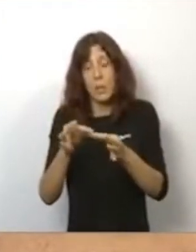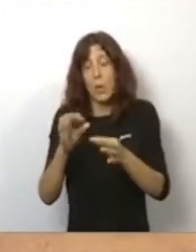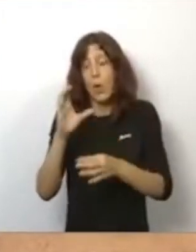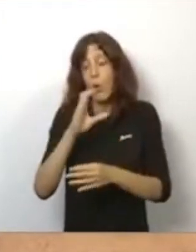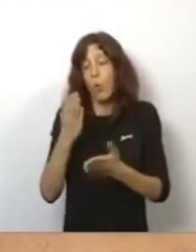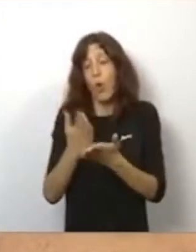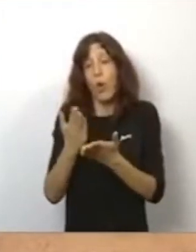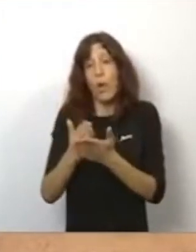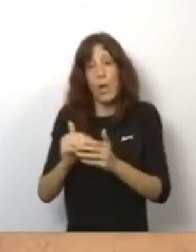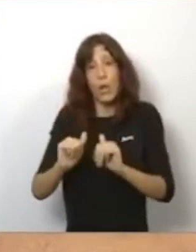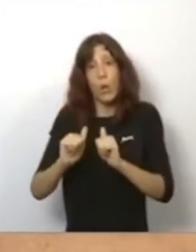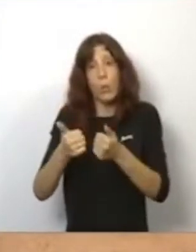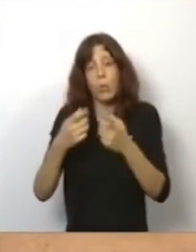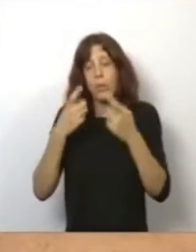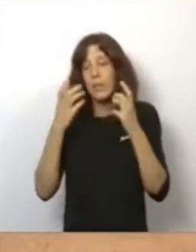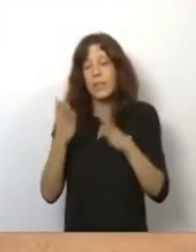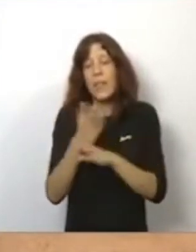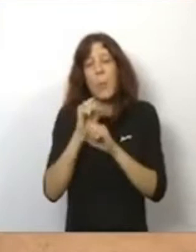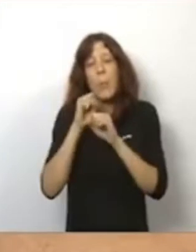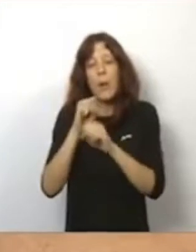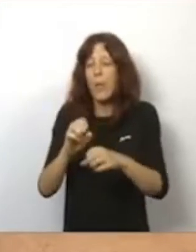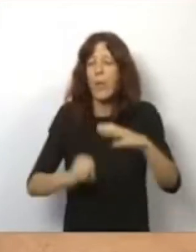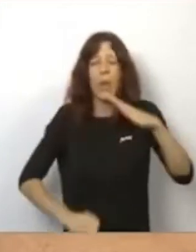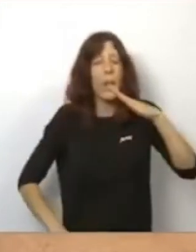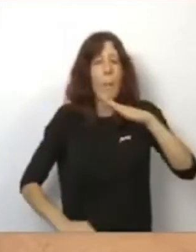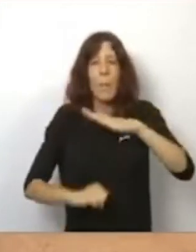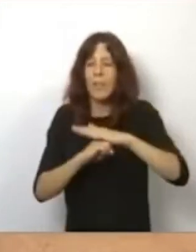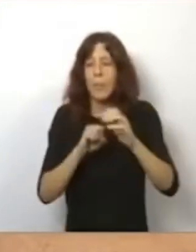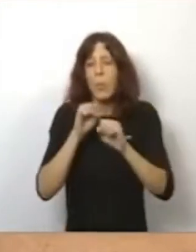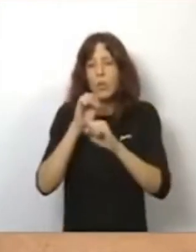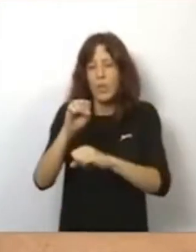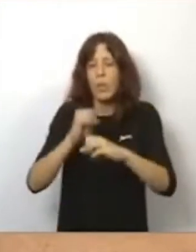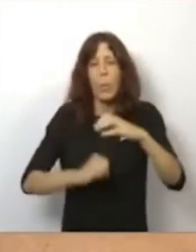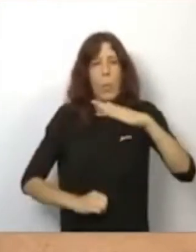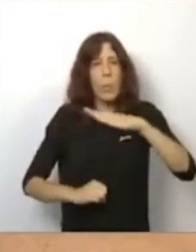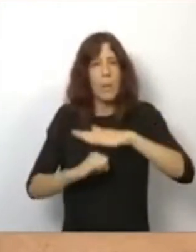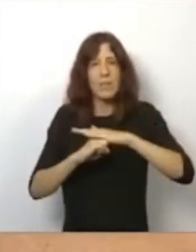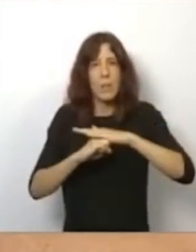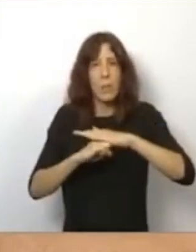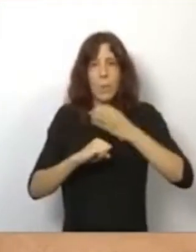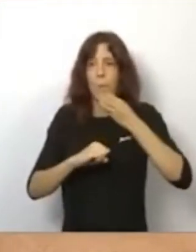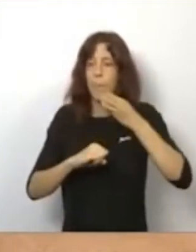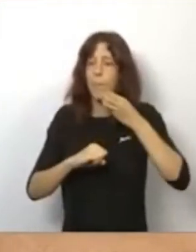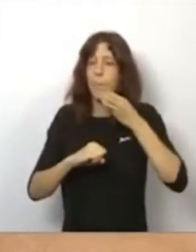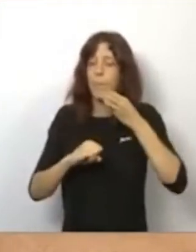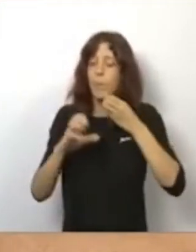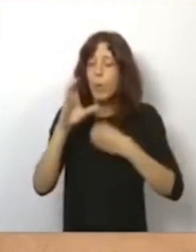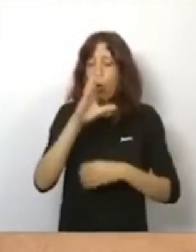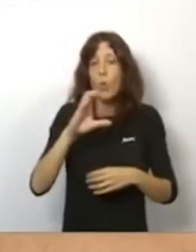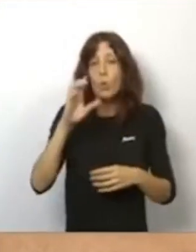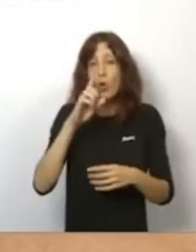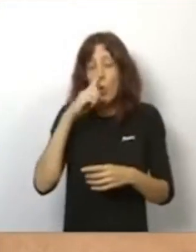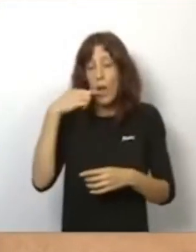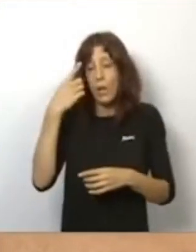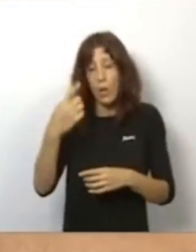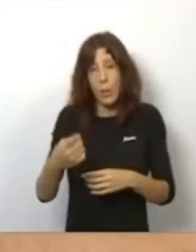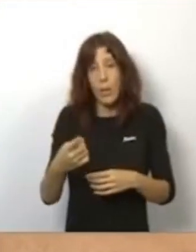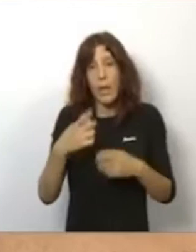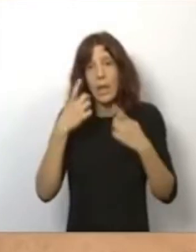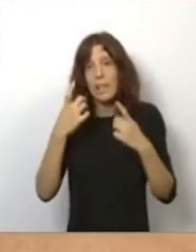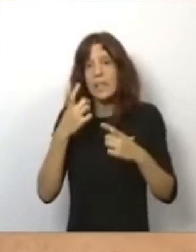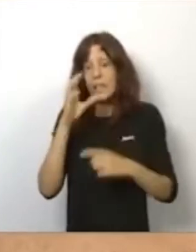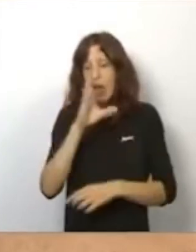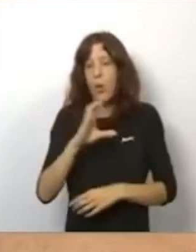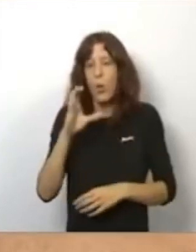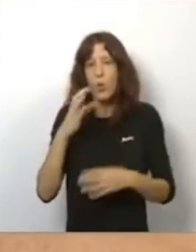escolar con la mayor prevención posible, con la mayor protección posible, con la mayor capacidad de que el curso escolar sea un curso lo